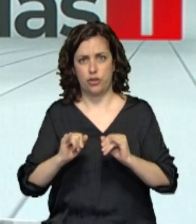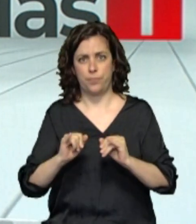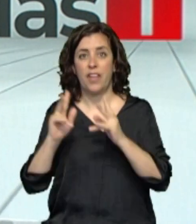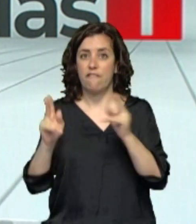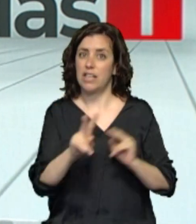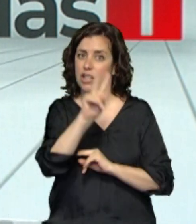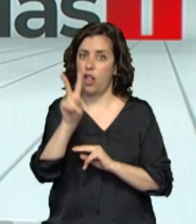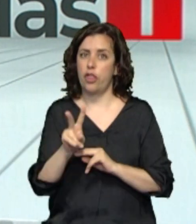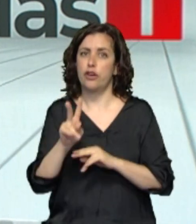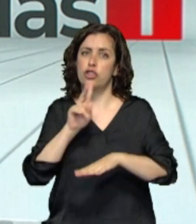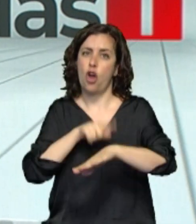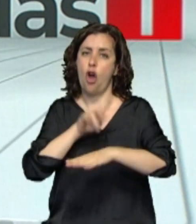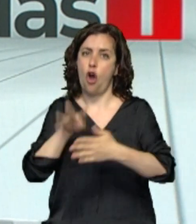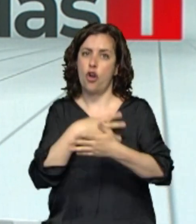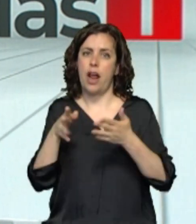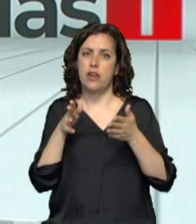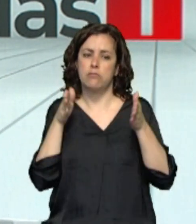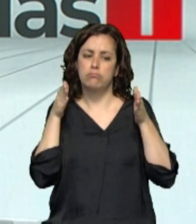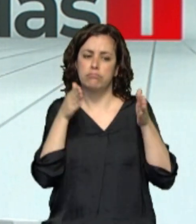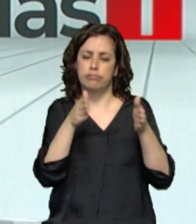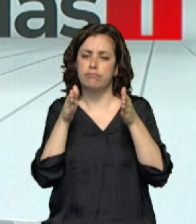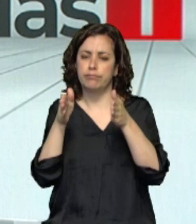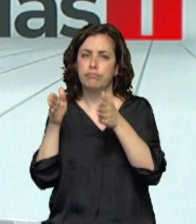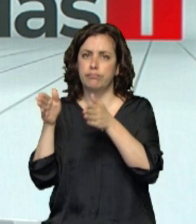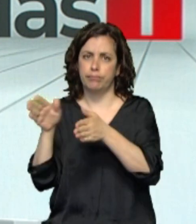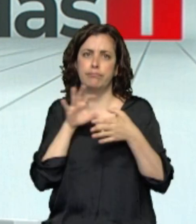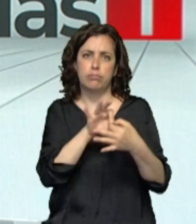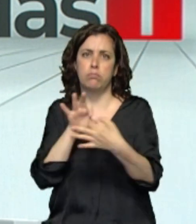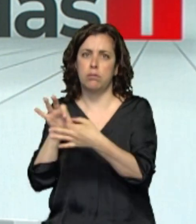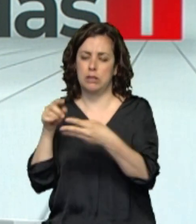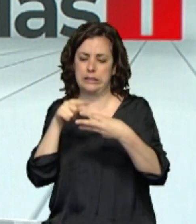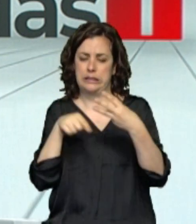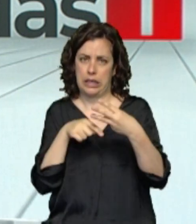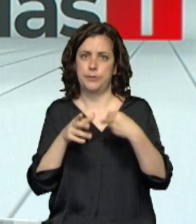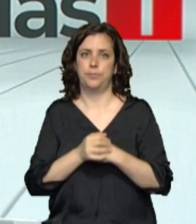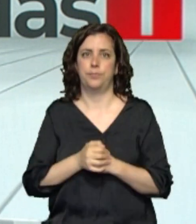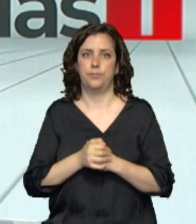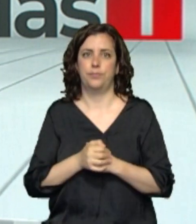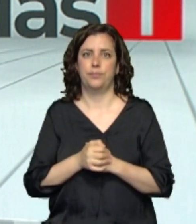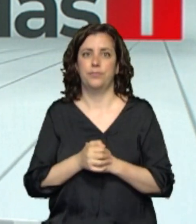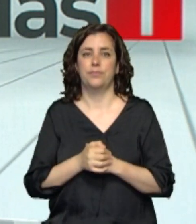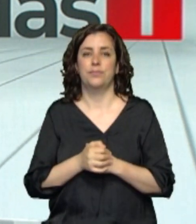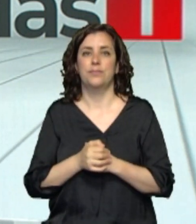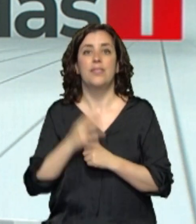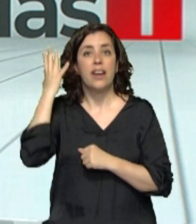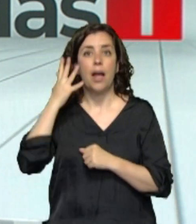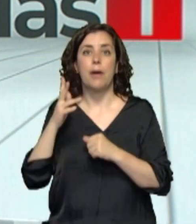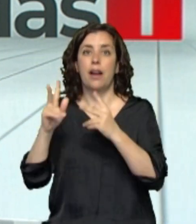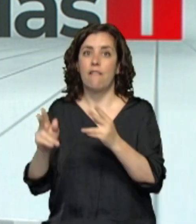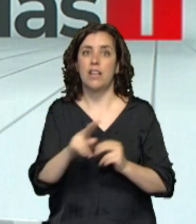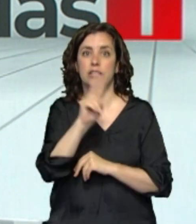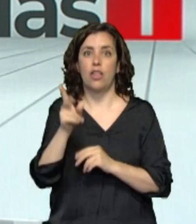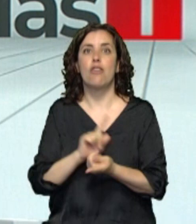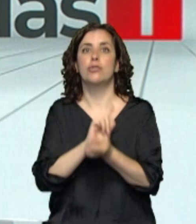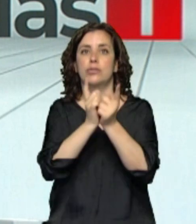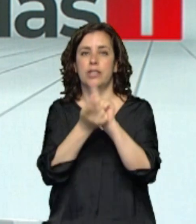reservadas para ellos. Como decimos, es la última hora, Navarra entra en la fase 2. También se han dado